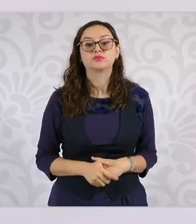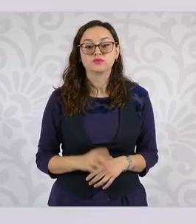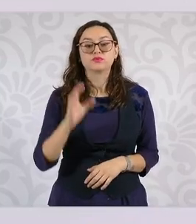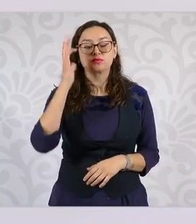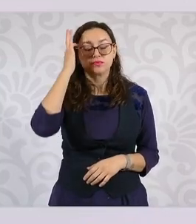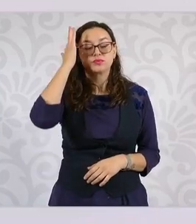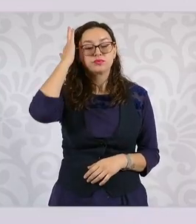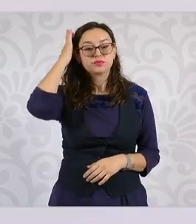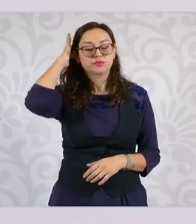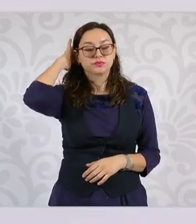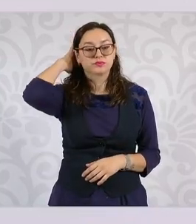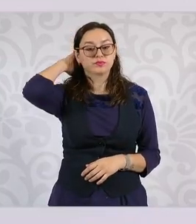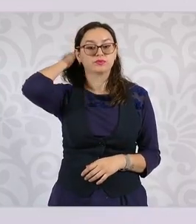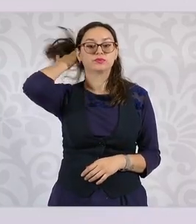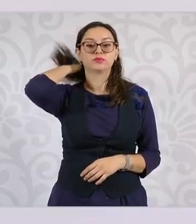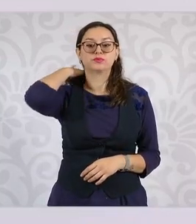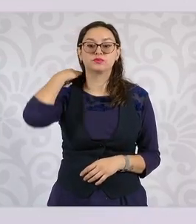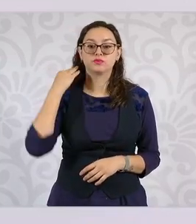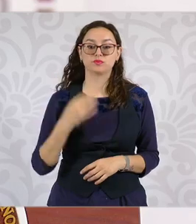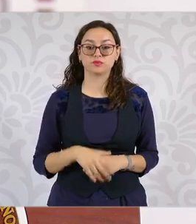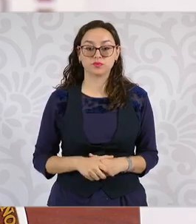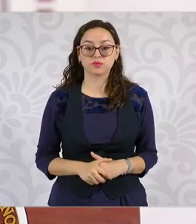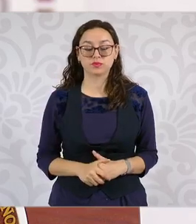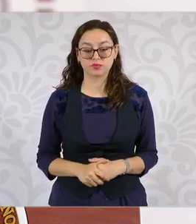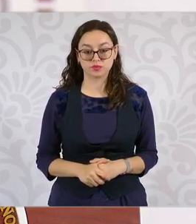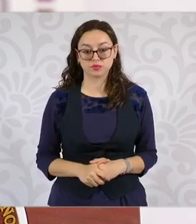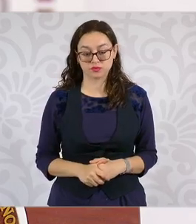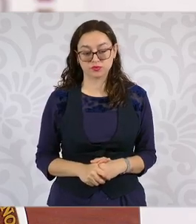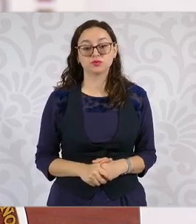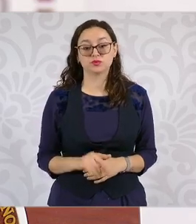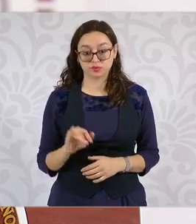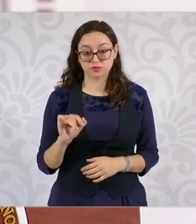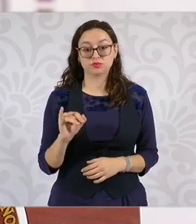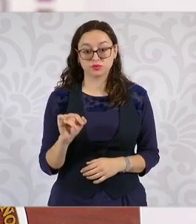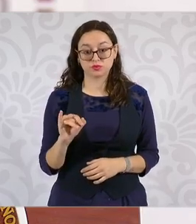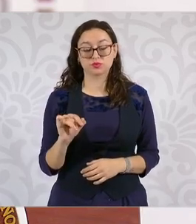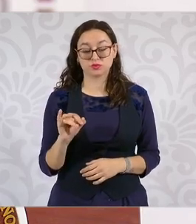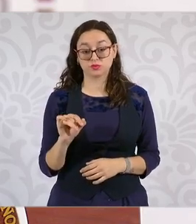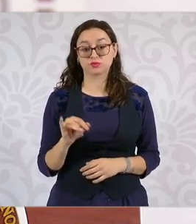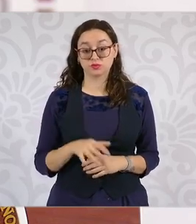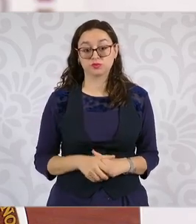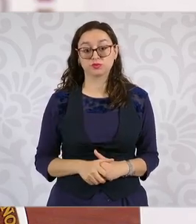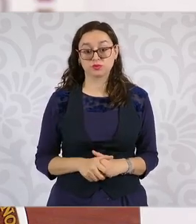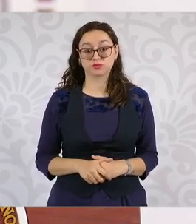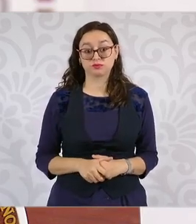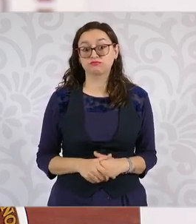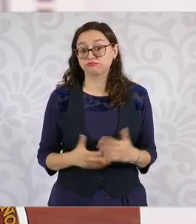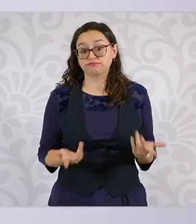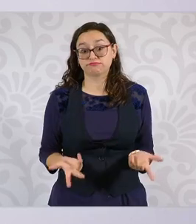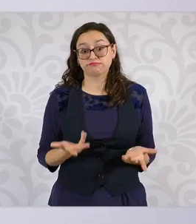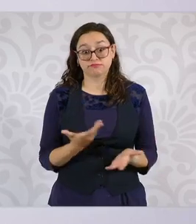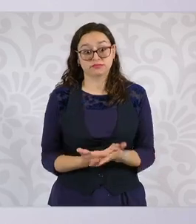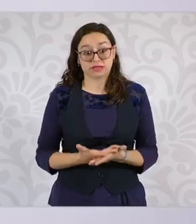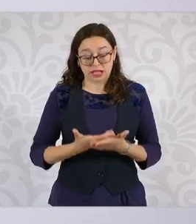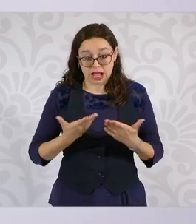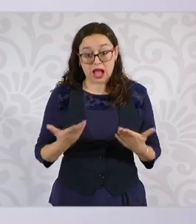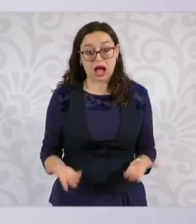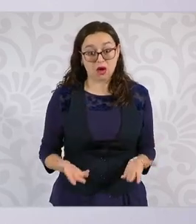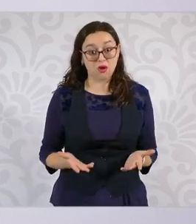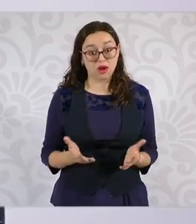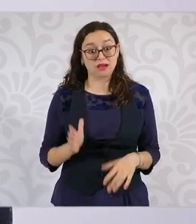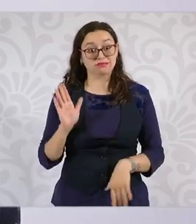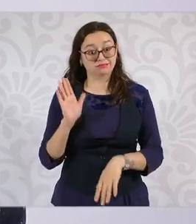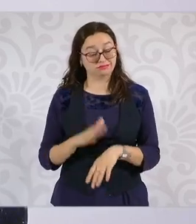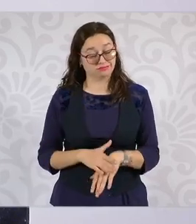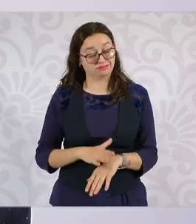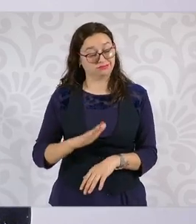no se olviden, porque ahora viene más completo el que nadie pueda ganar más que la presidenta.